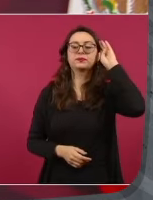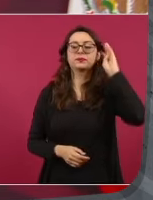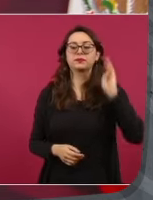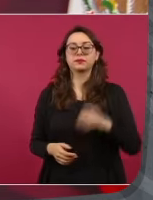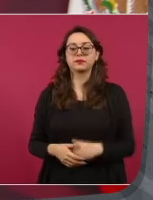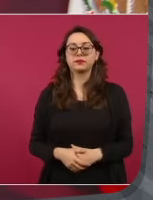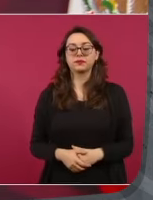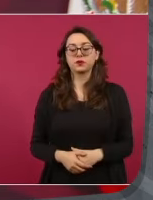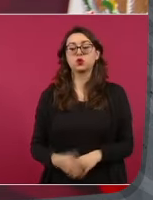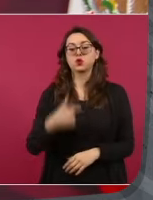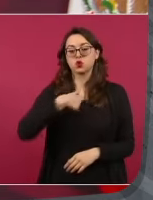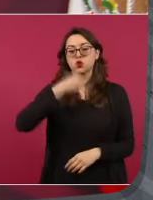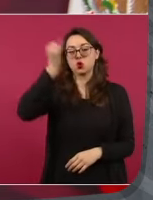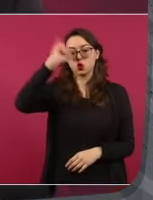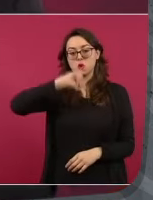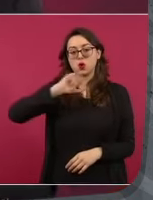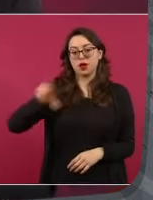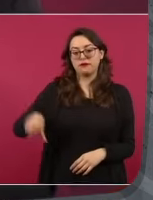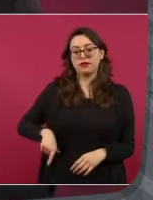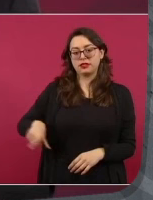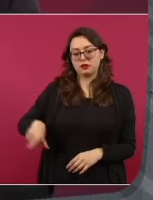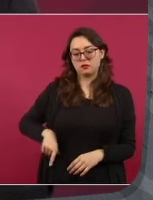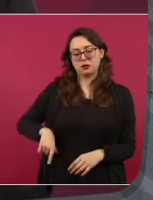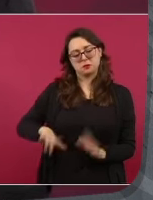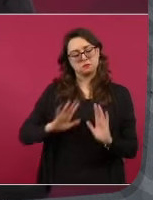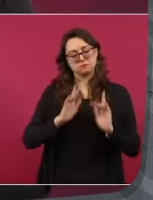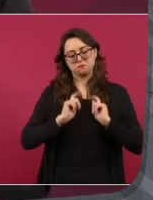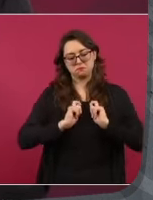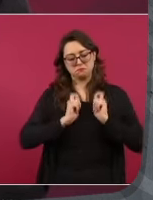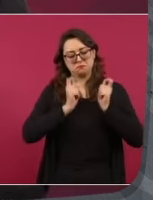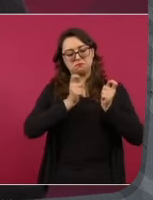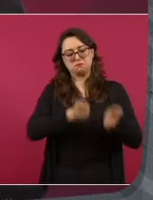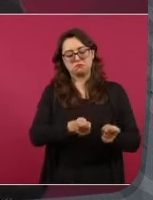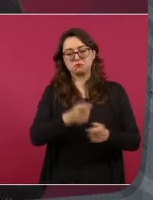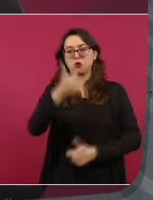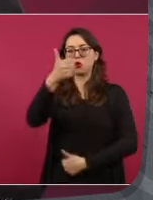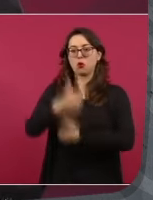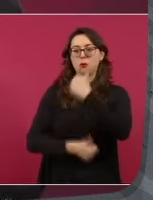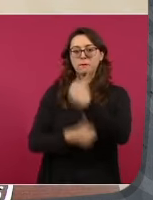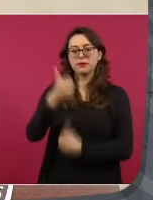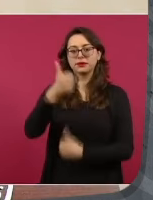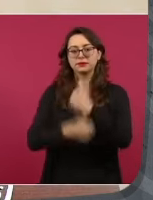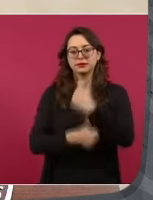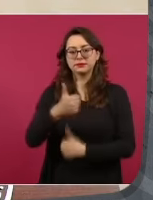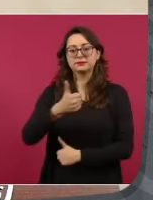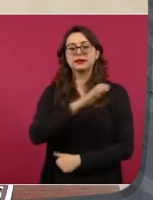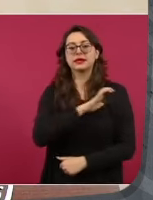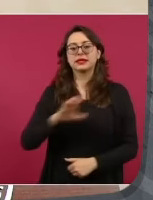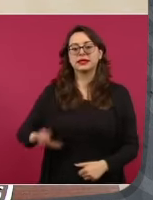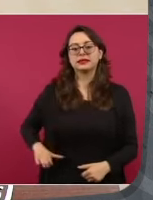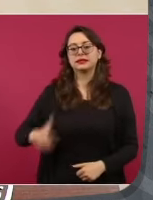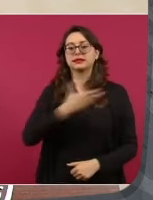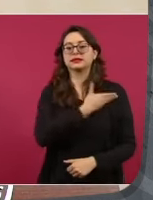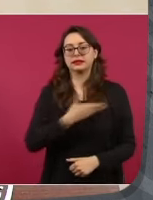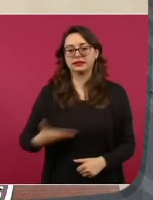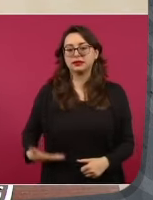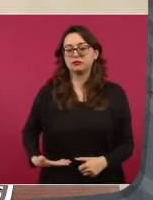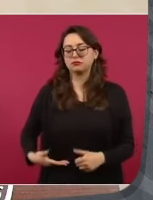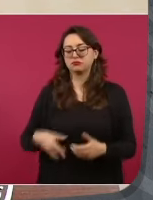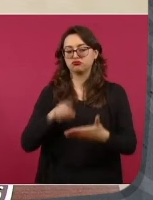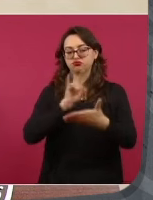que yo apareciera en la boleta, que yo fuese candidato